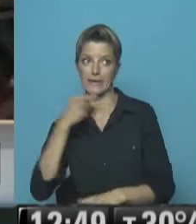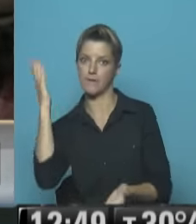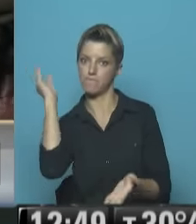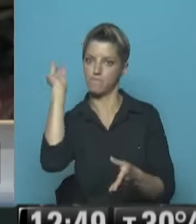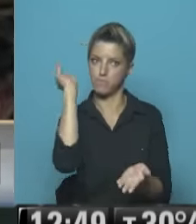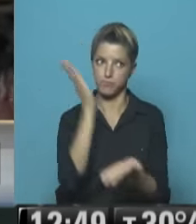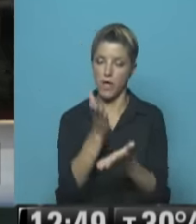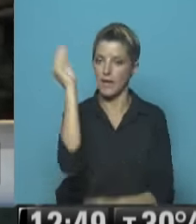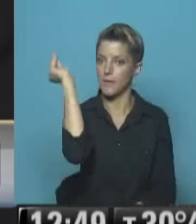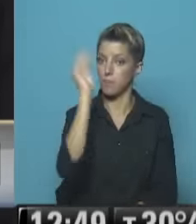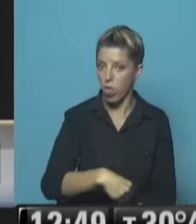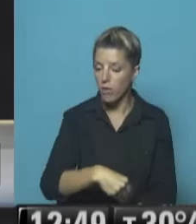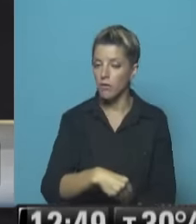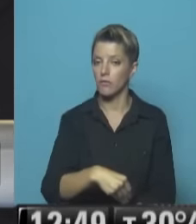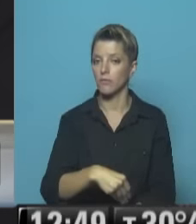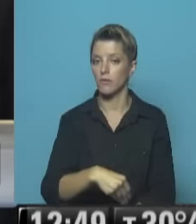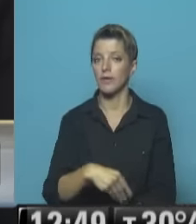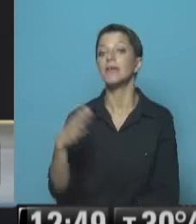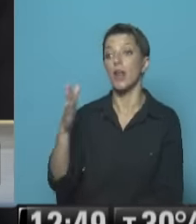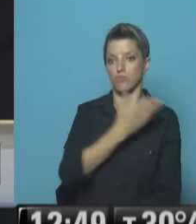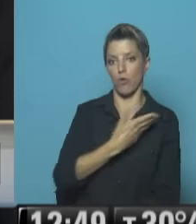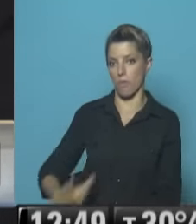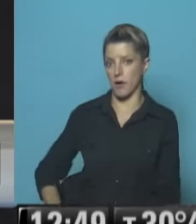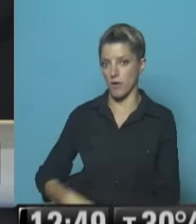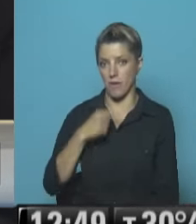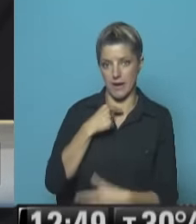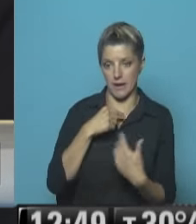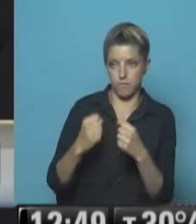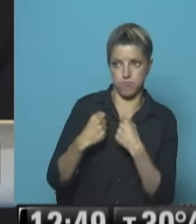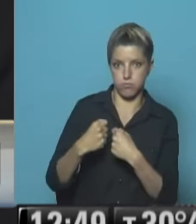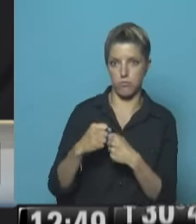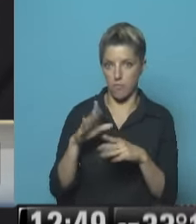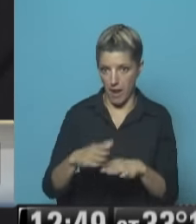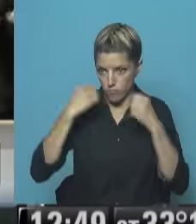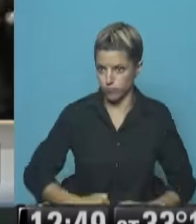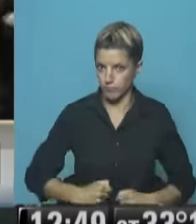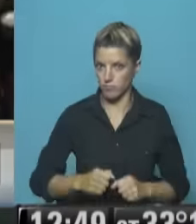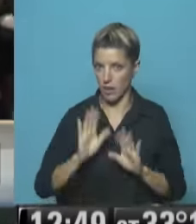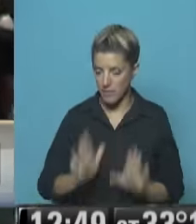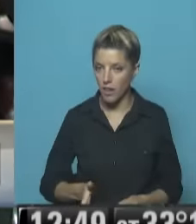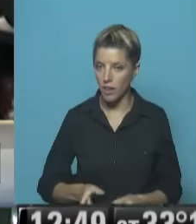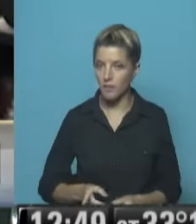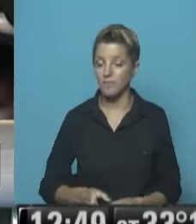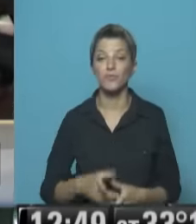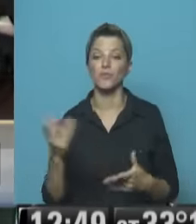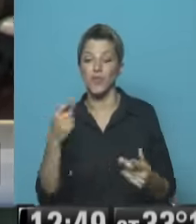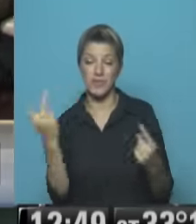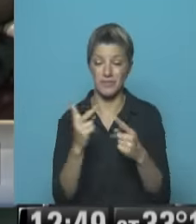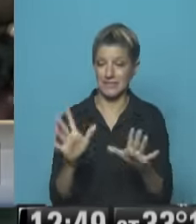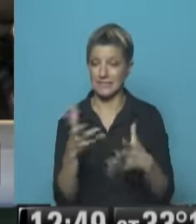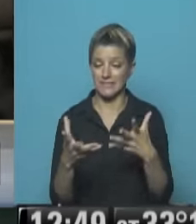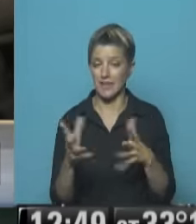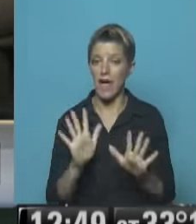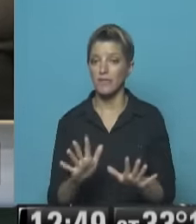gobierno Y acorrala al gobierno El gobierno lo que va a hacer Es tratar de acorralarse Para que no lo eche Esto lo único que va a lograr Por